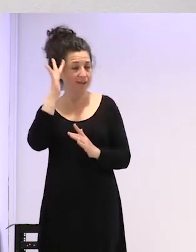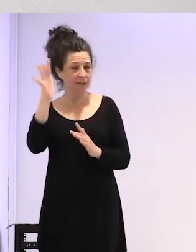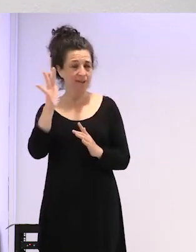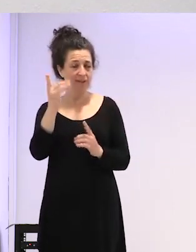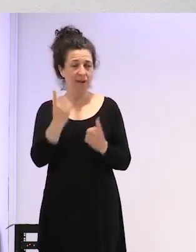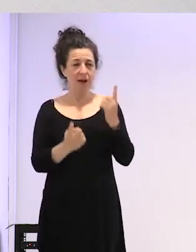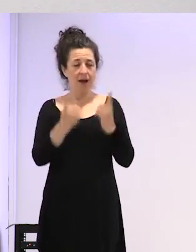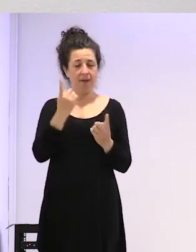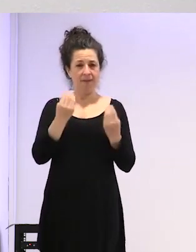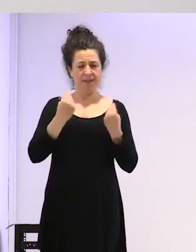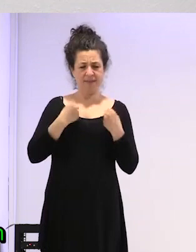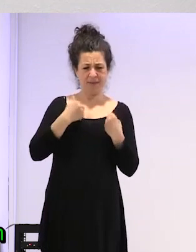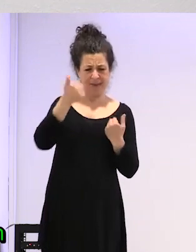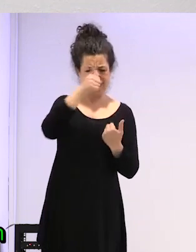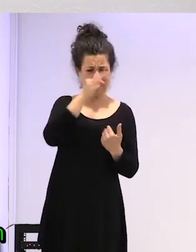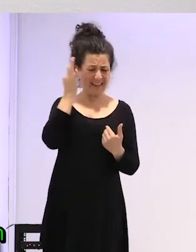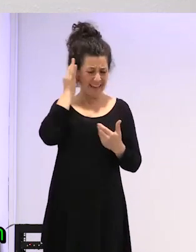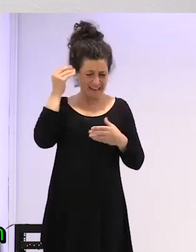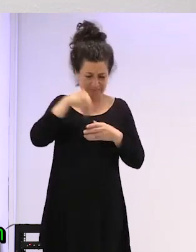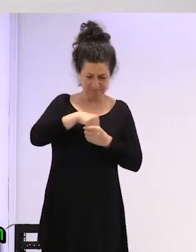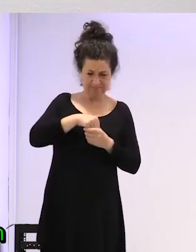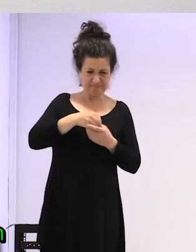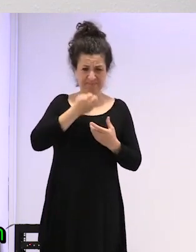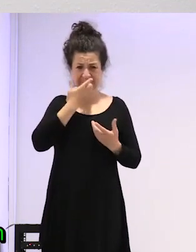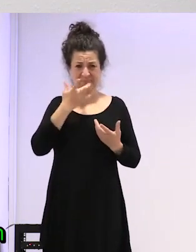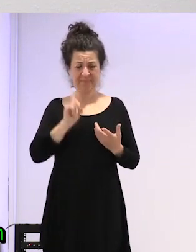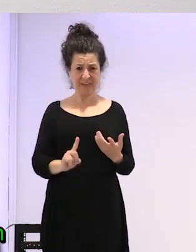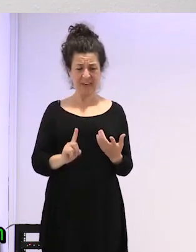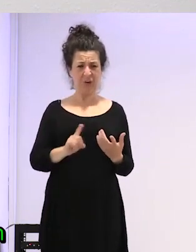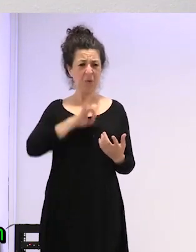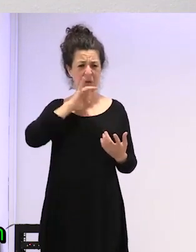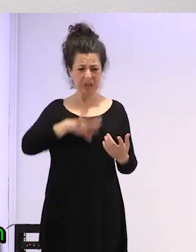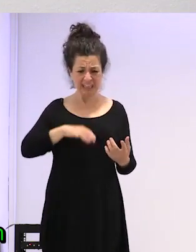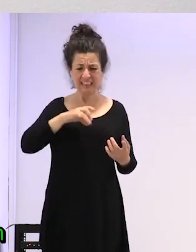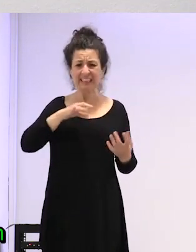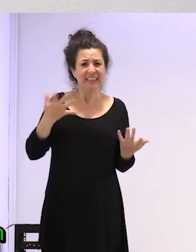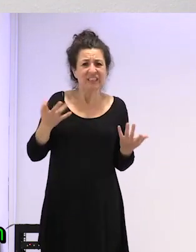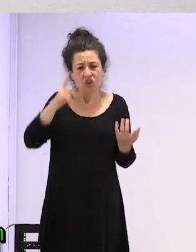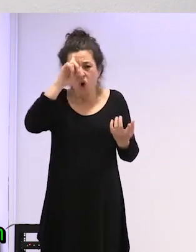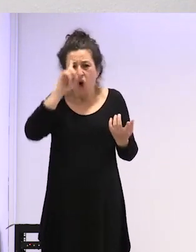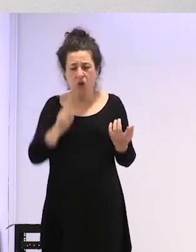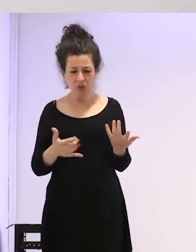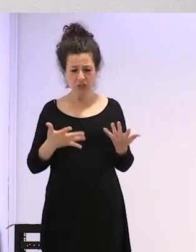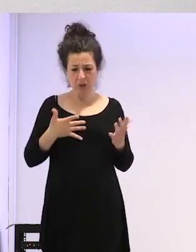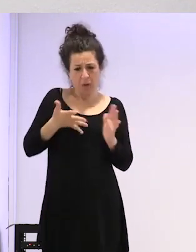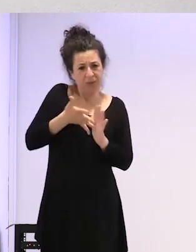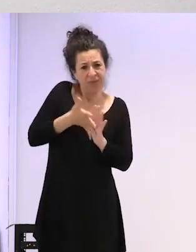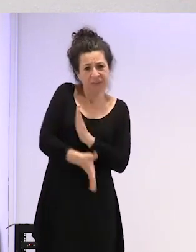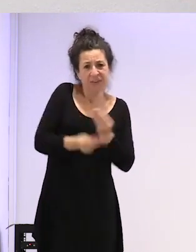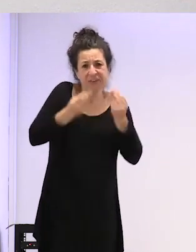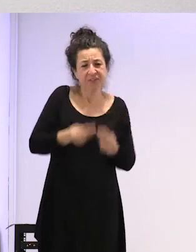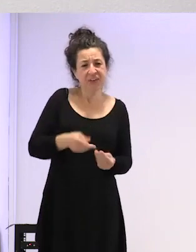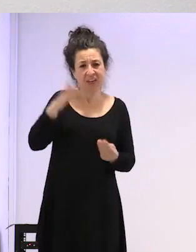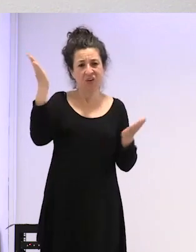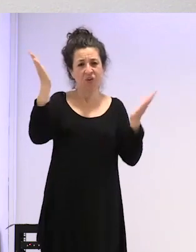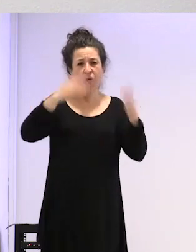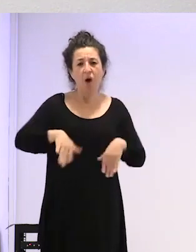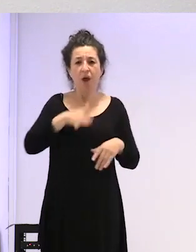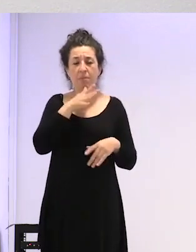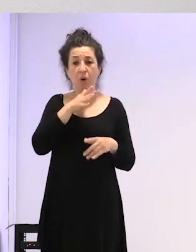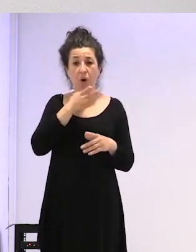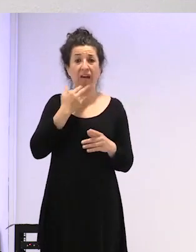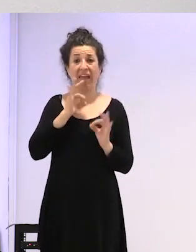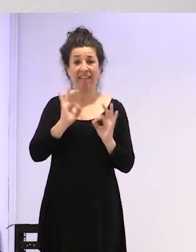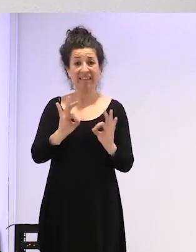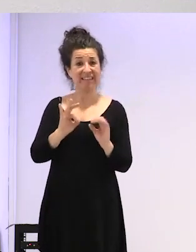descolocadas en el género o que no acaban de saber quiénes son o de definir quiénes son porque no tienen referentes a estas edades